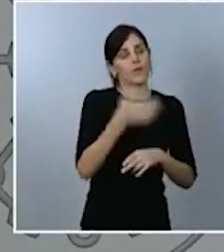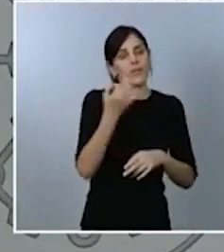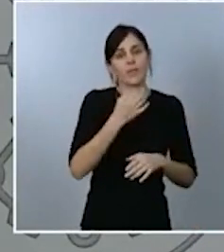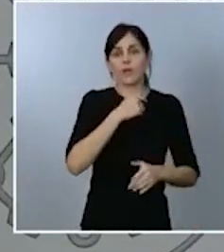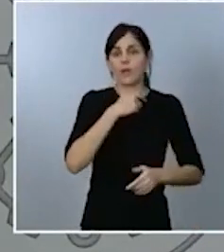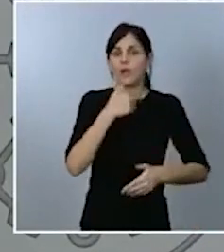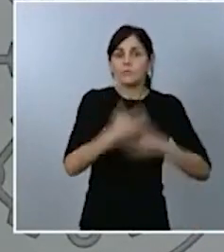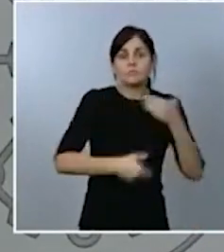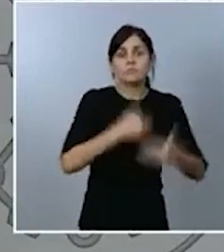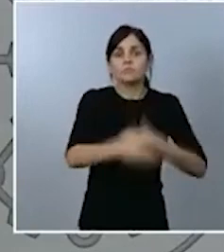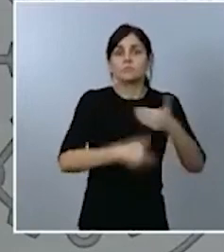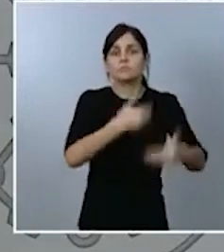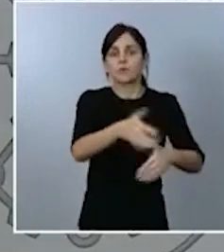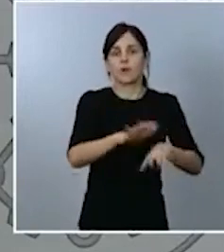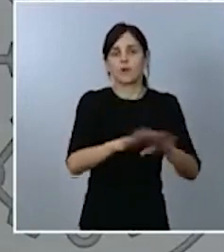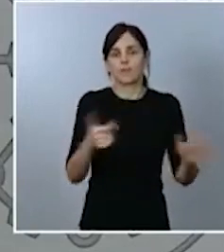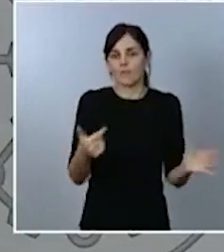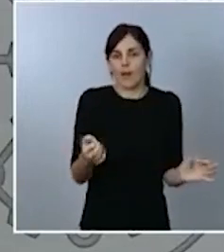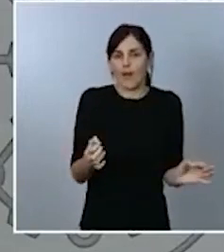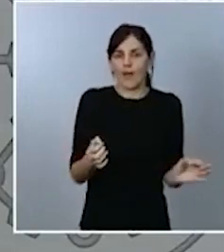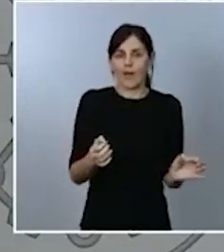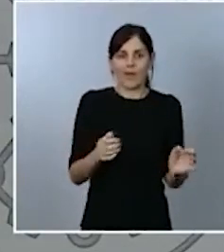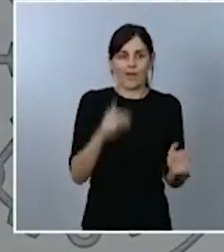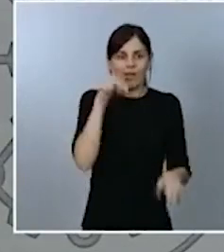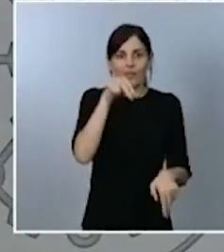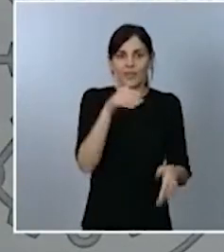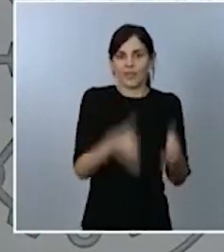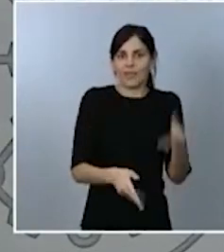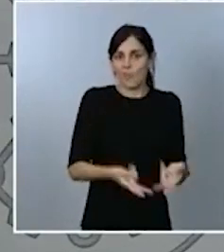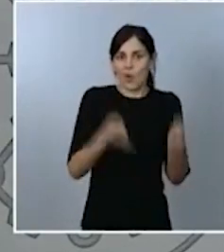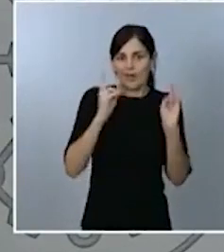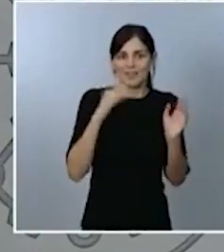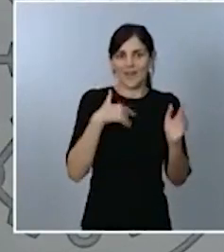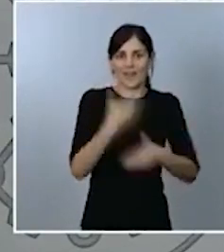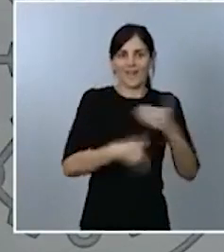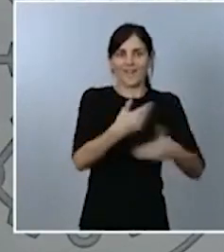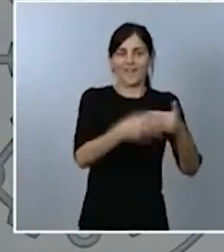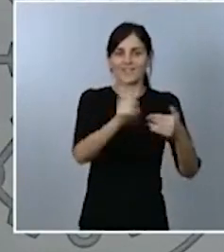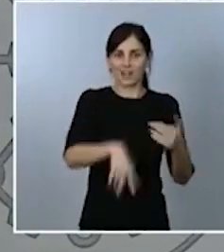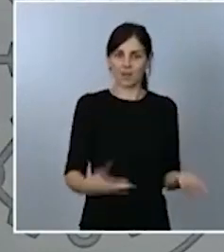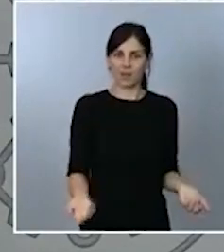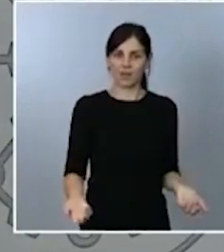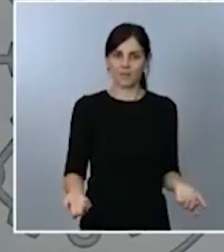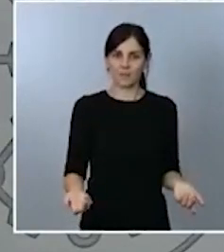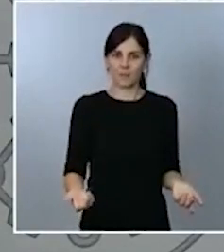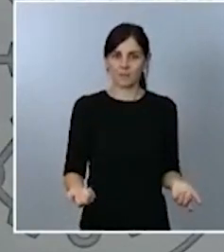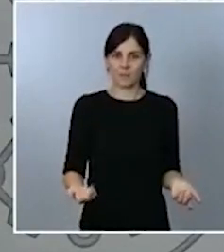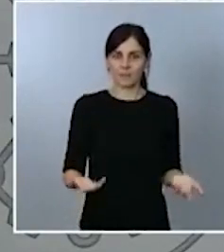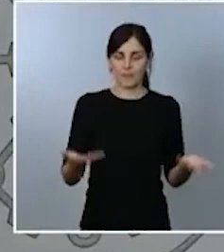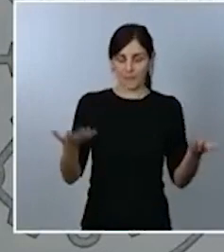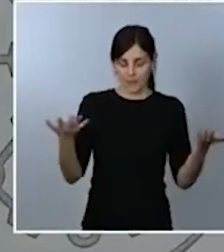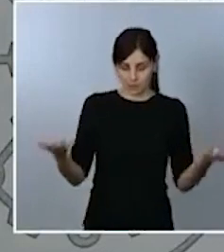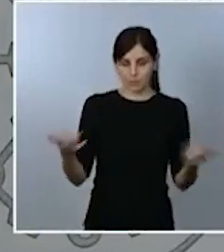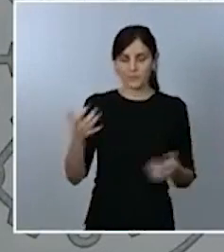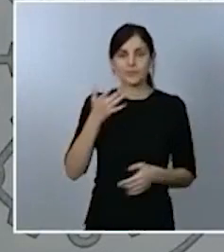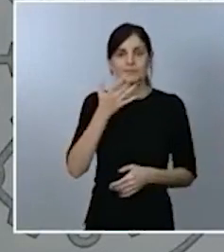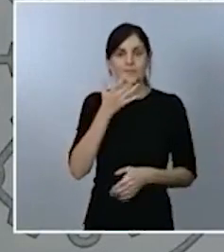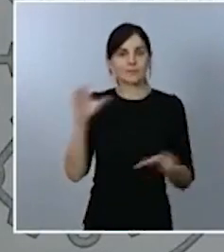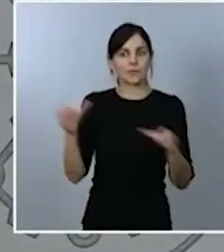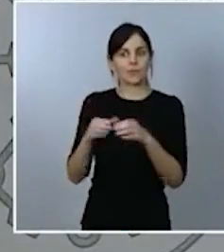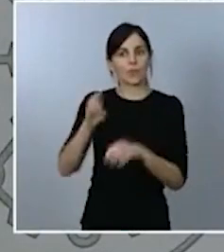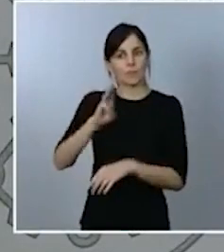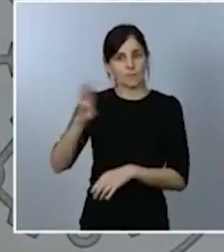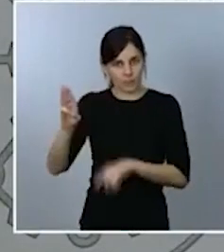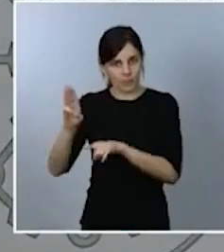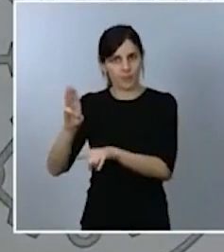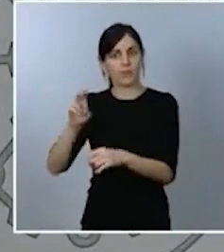propuesta de ley pero sigue plenamente vigente que si el partido popular se sienta y se sienta para discutir honestamente sobre